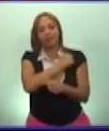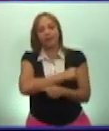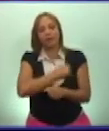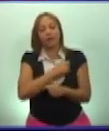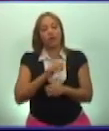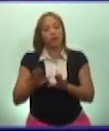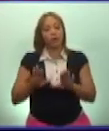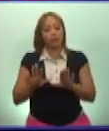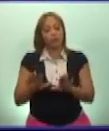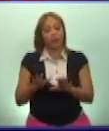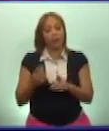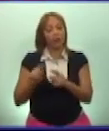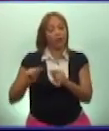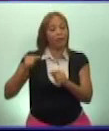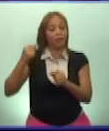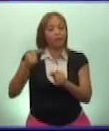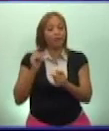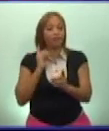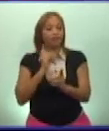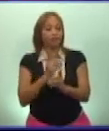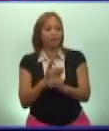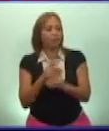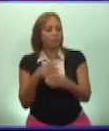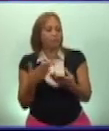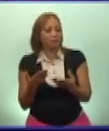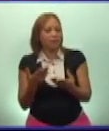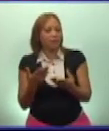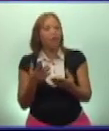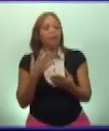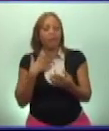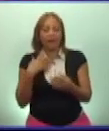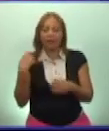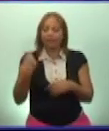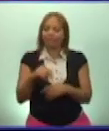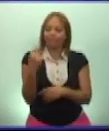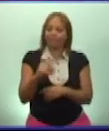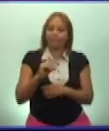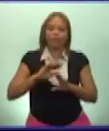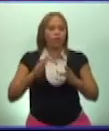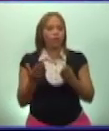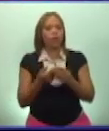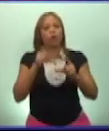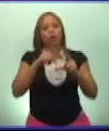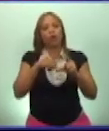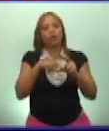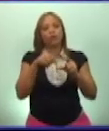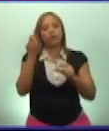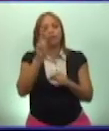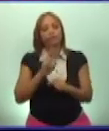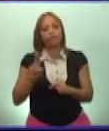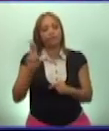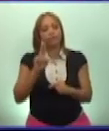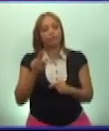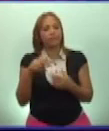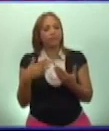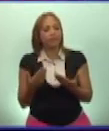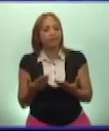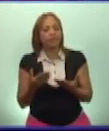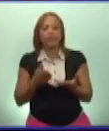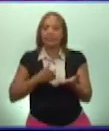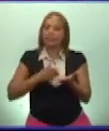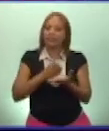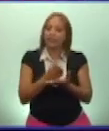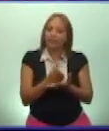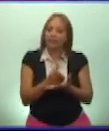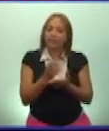esperamos en el próximo encuentro para poder sistematizar los contenidos de la unidad y seguir